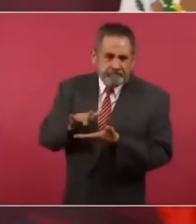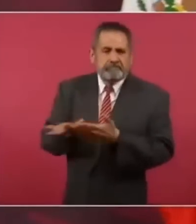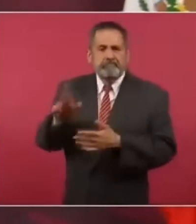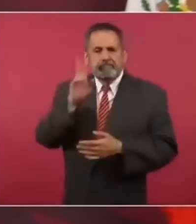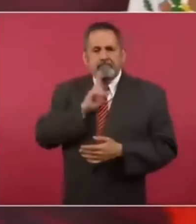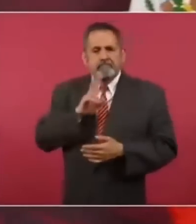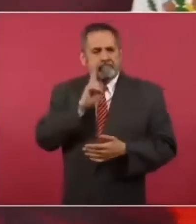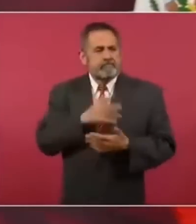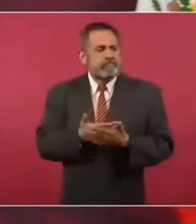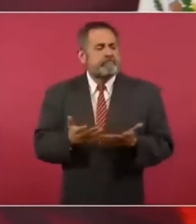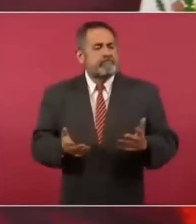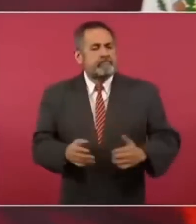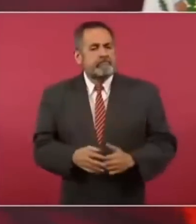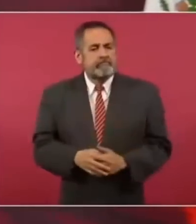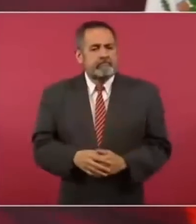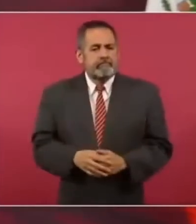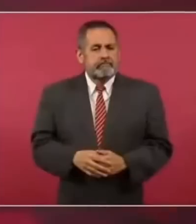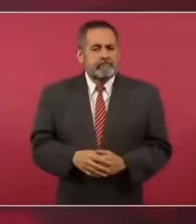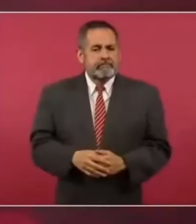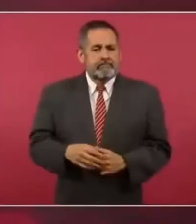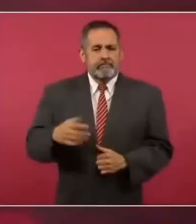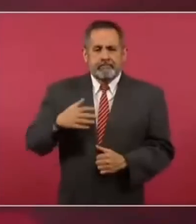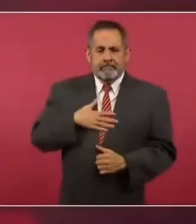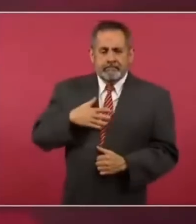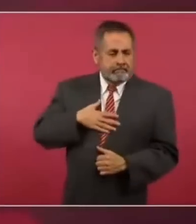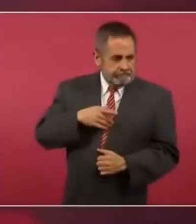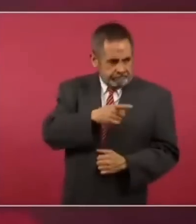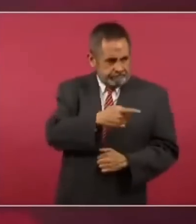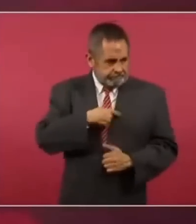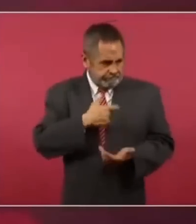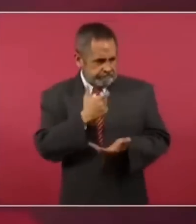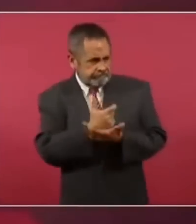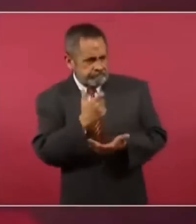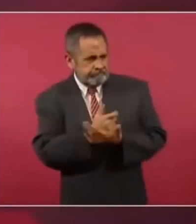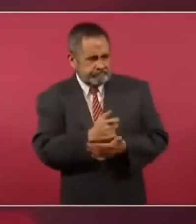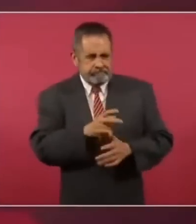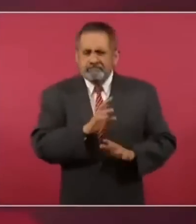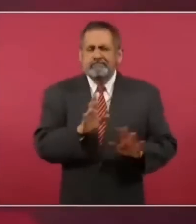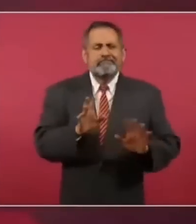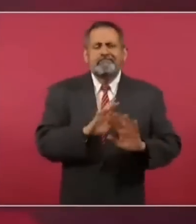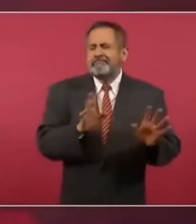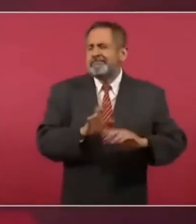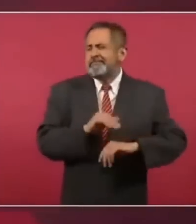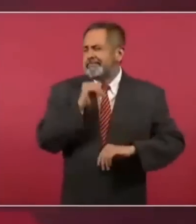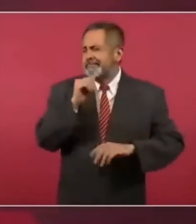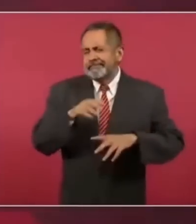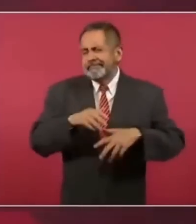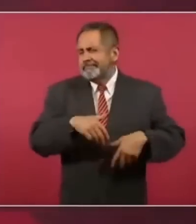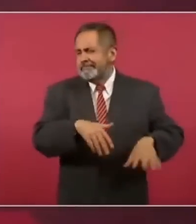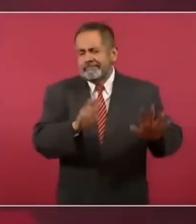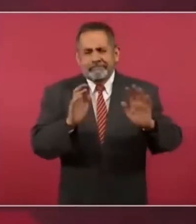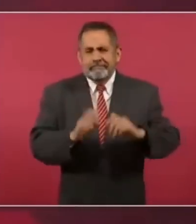y no es ni fuerte la venganza no vamos nosotros